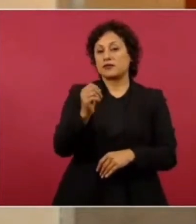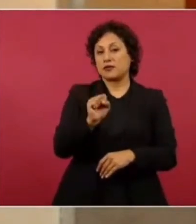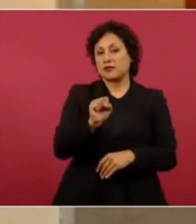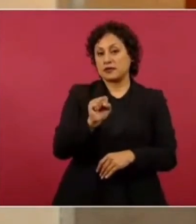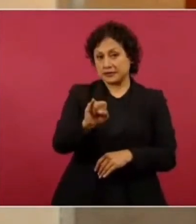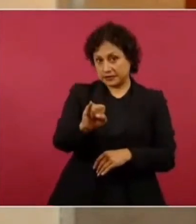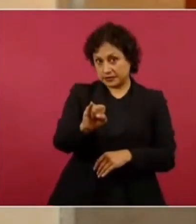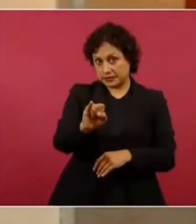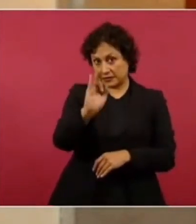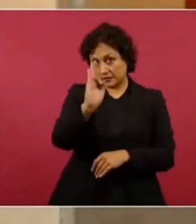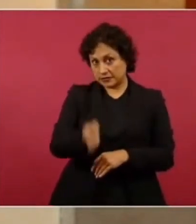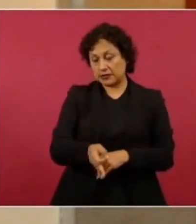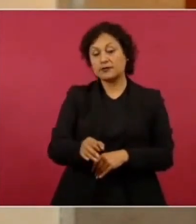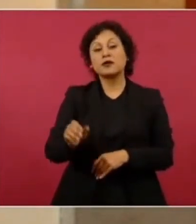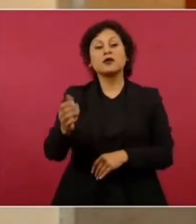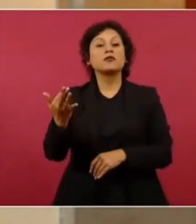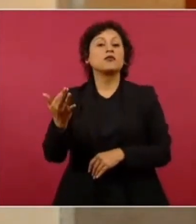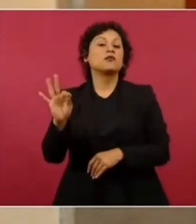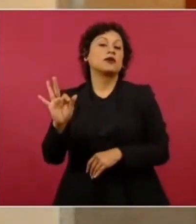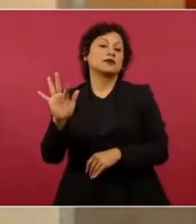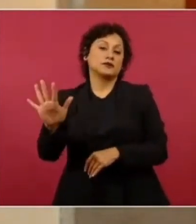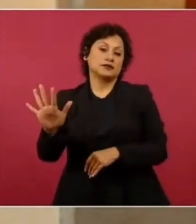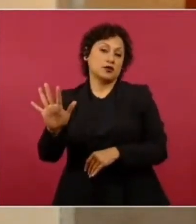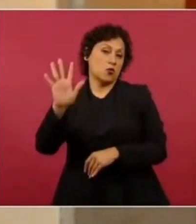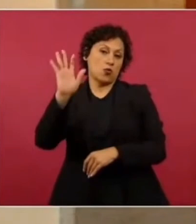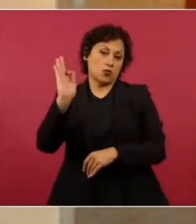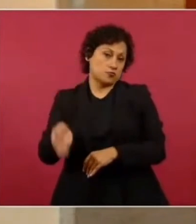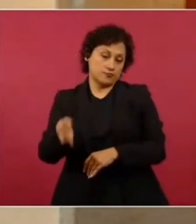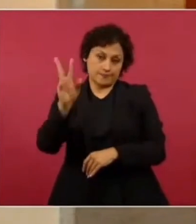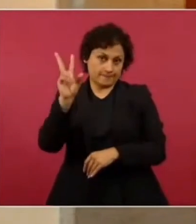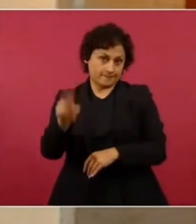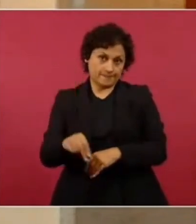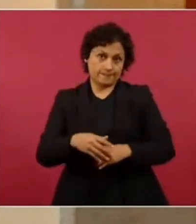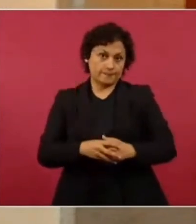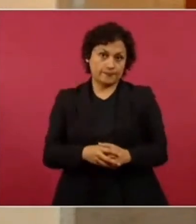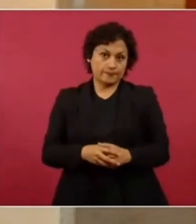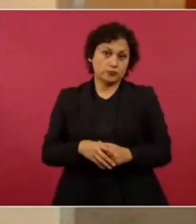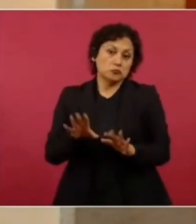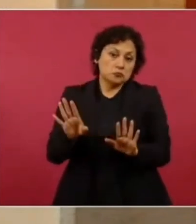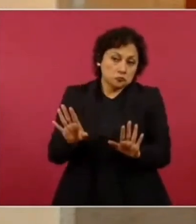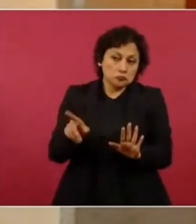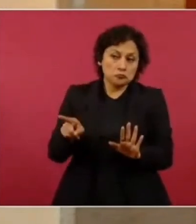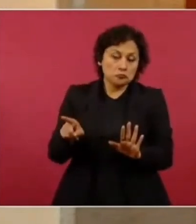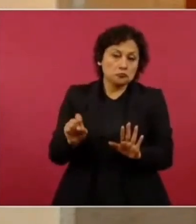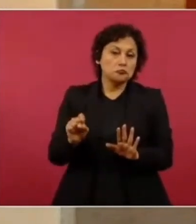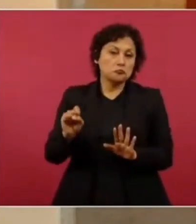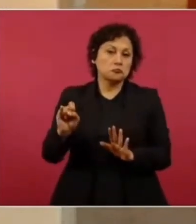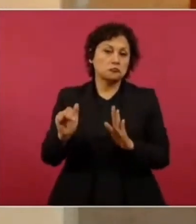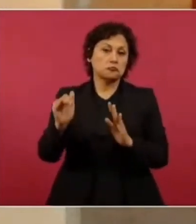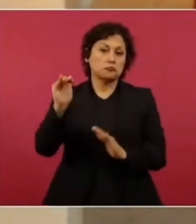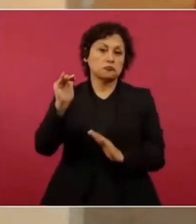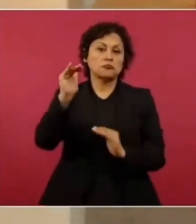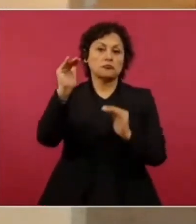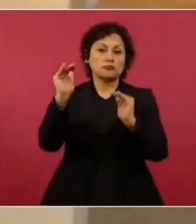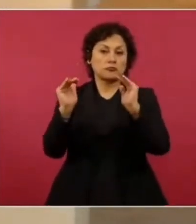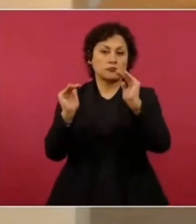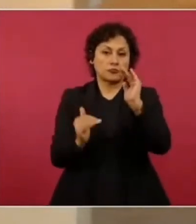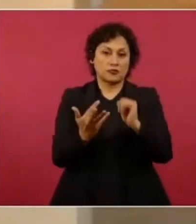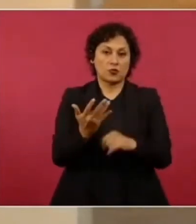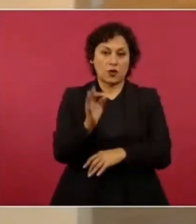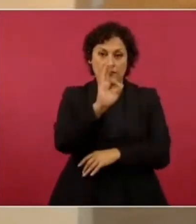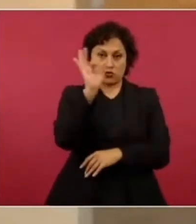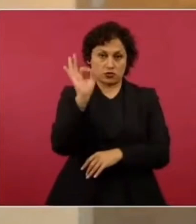y 45% de desaprobación aunque su saldo es neto a favor de todos modos está bajo el 50